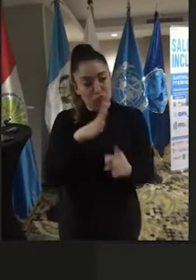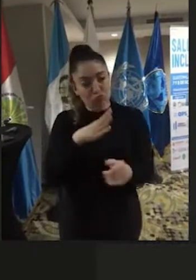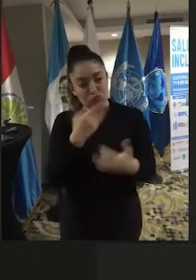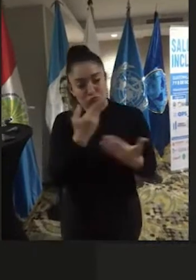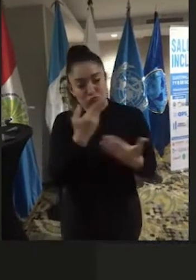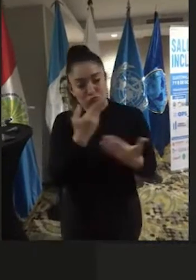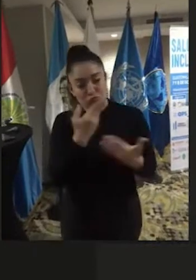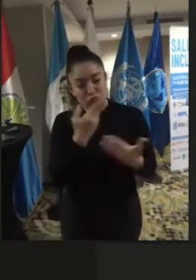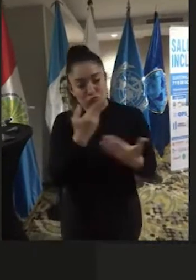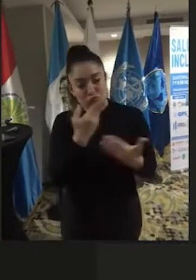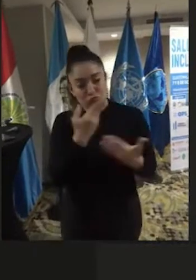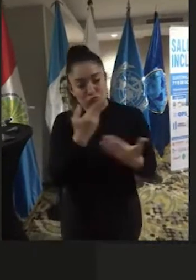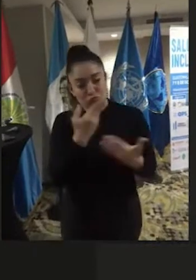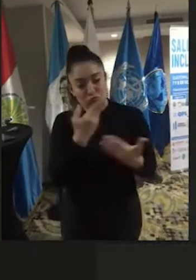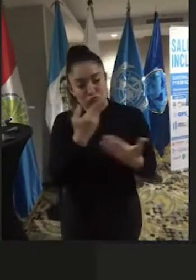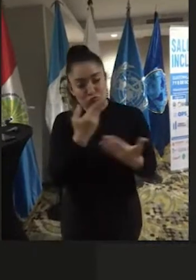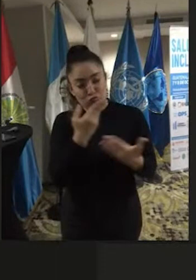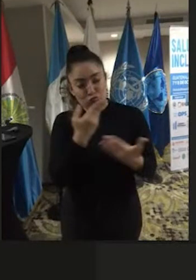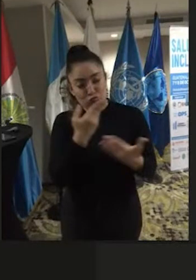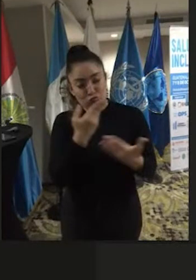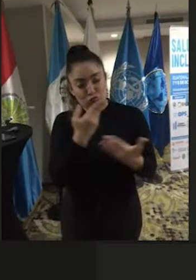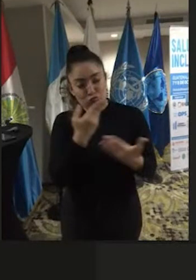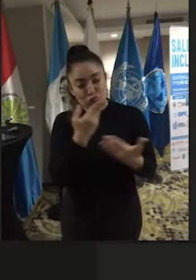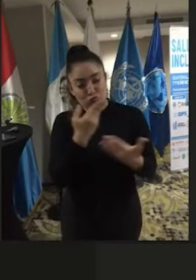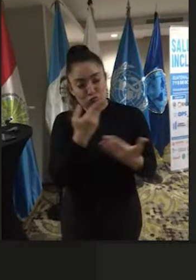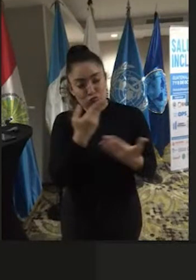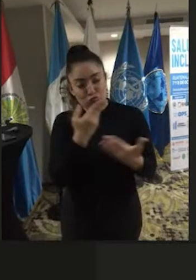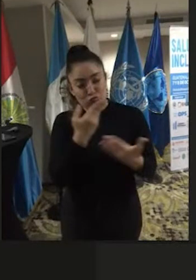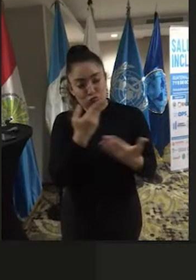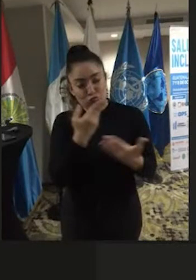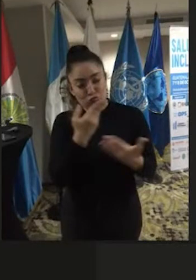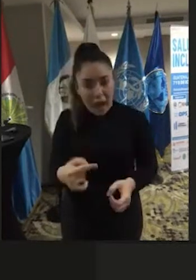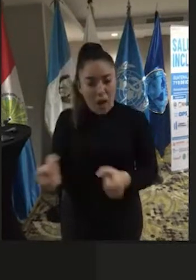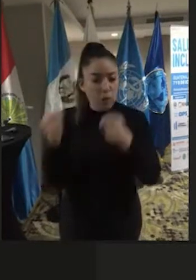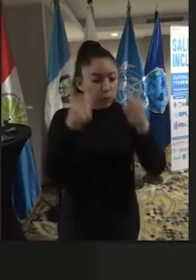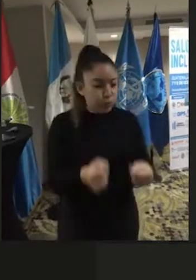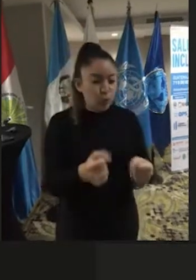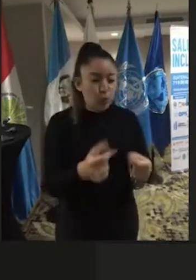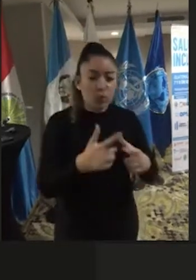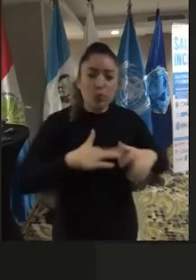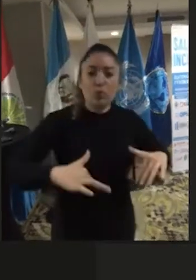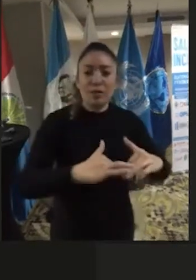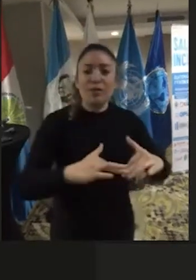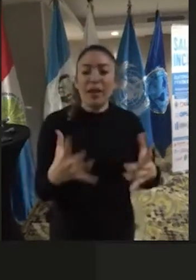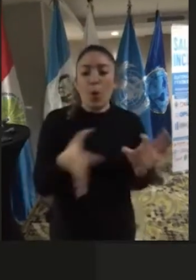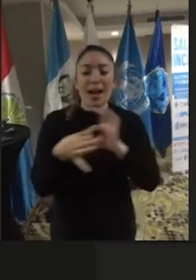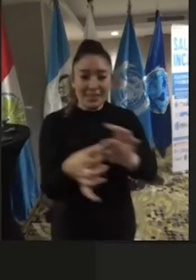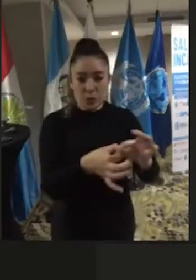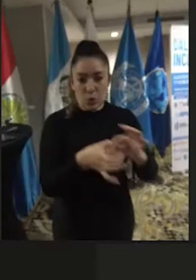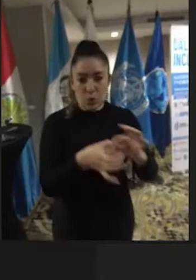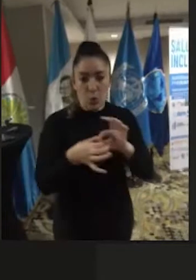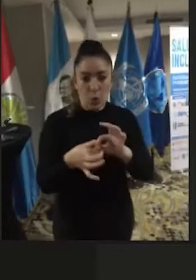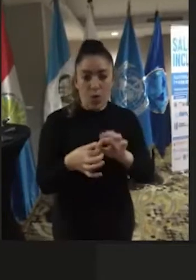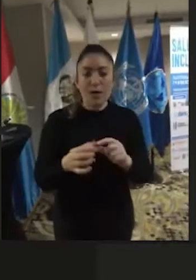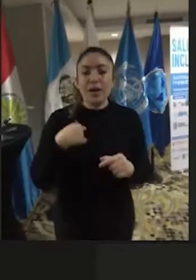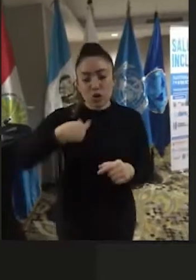oportuno sería formalizar ese día la instalación de la coalición que